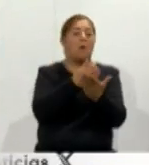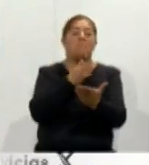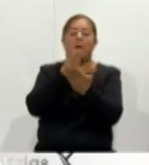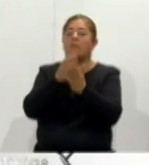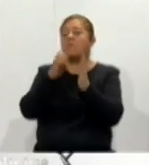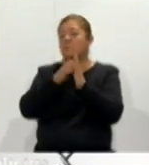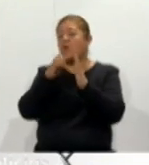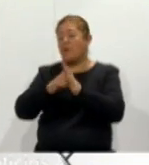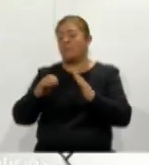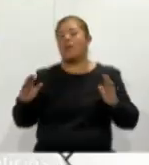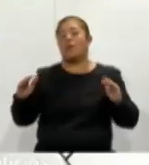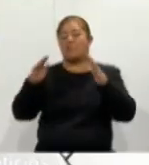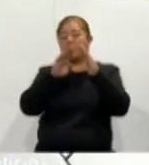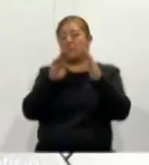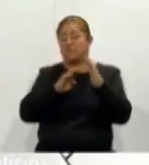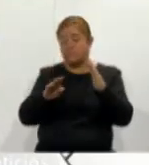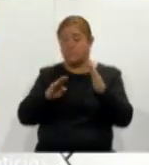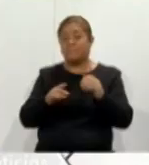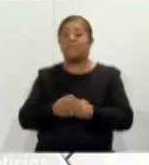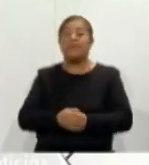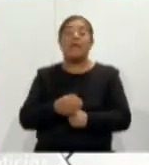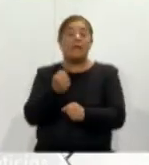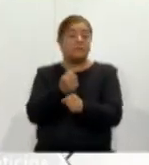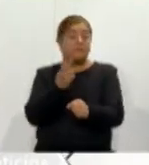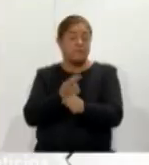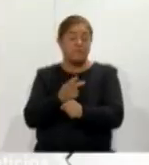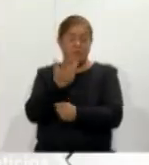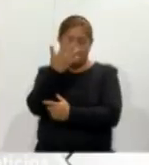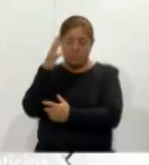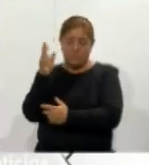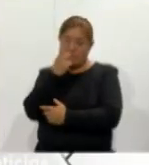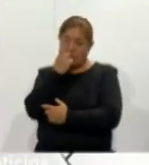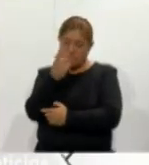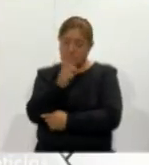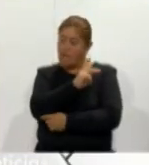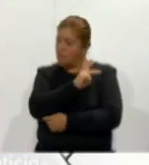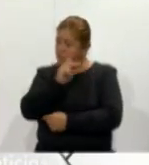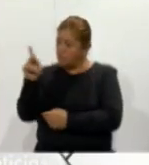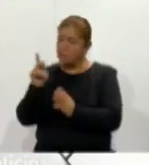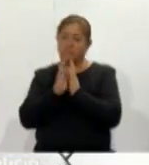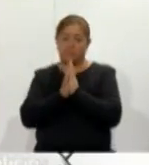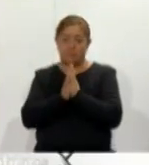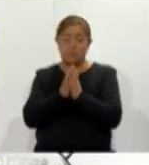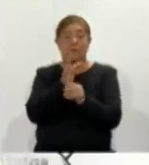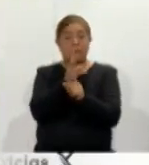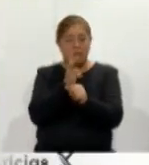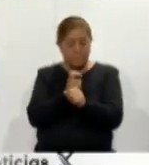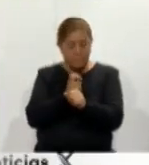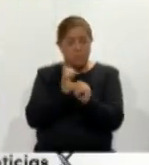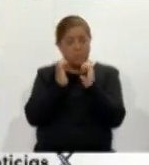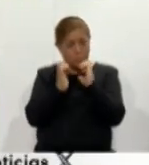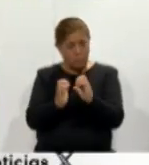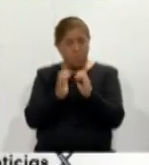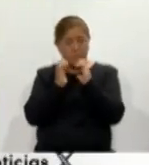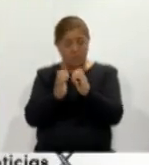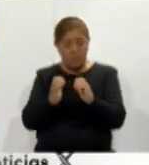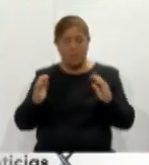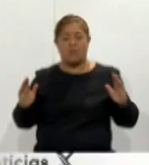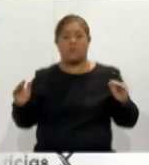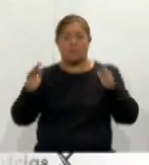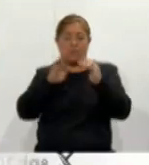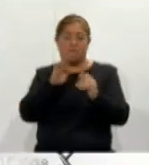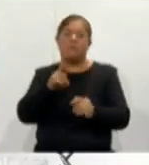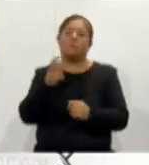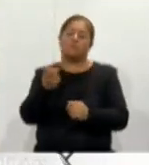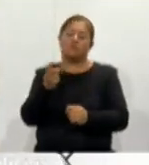la Secretaría de Medio Ambiente exhorta a los turistas a cuidar esta área natural protegida. Por ello, recomendó evitar el uso de